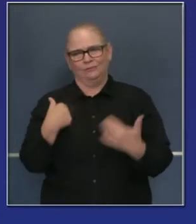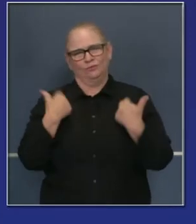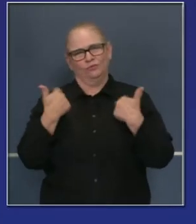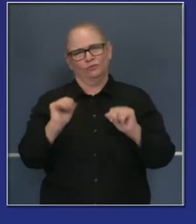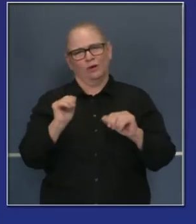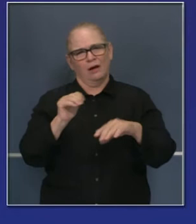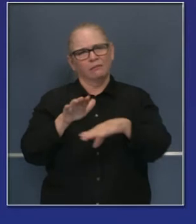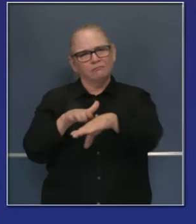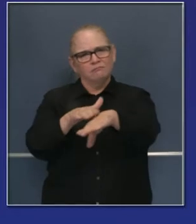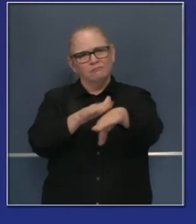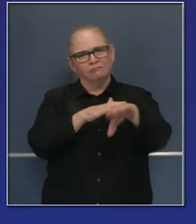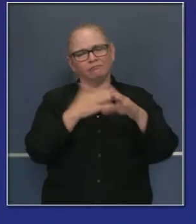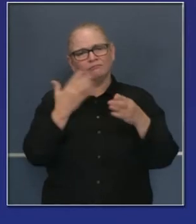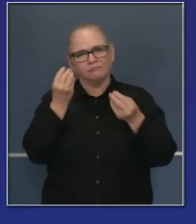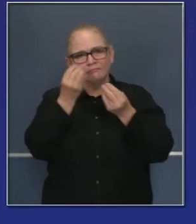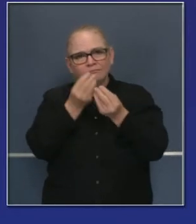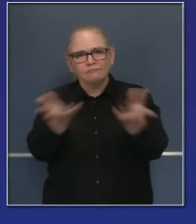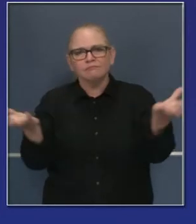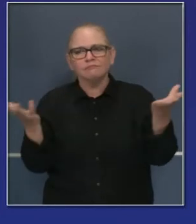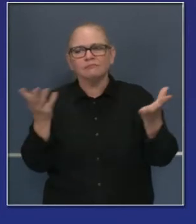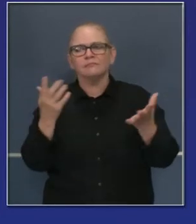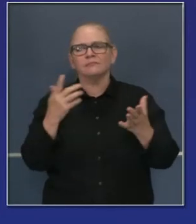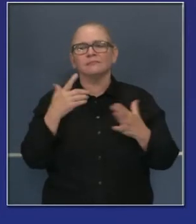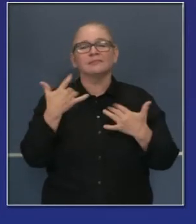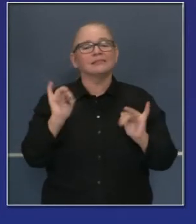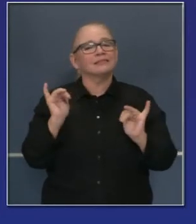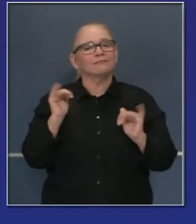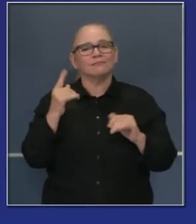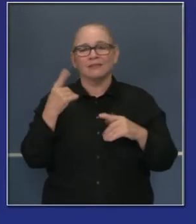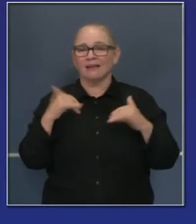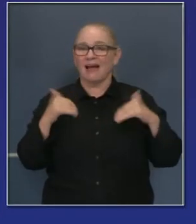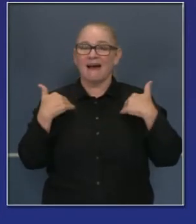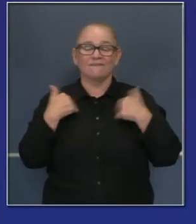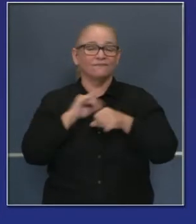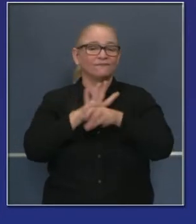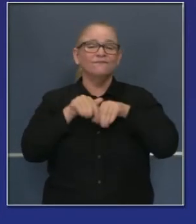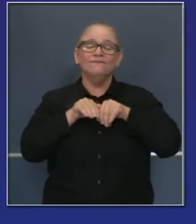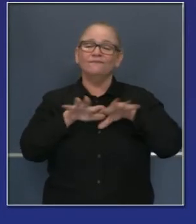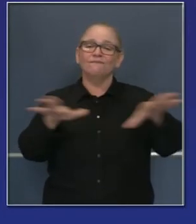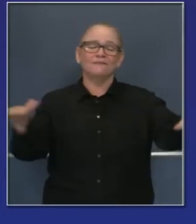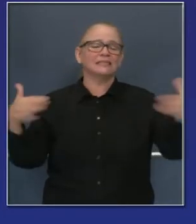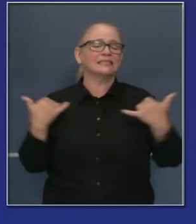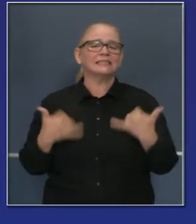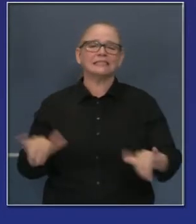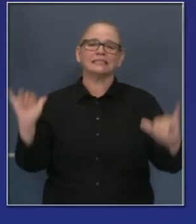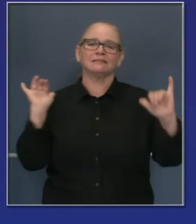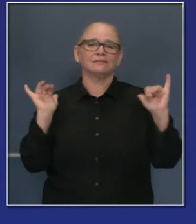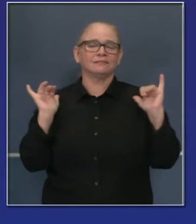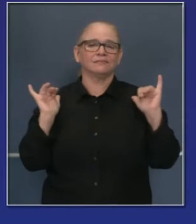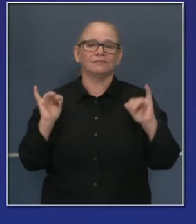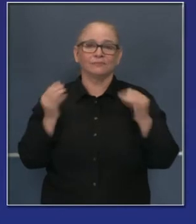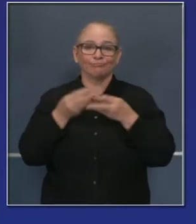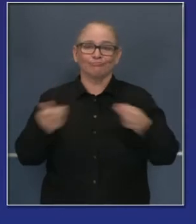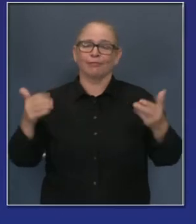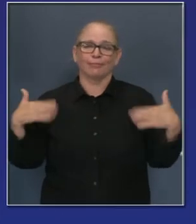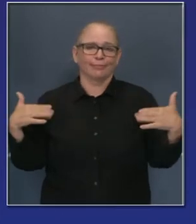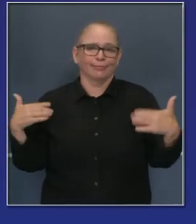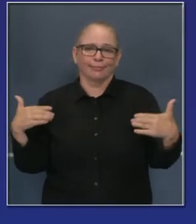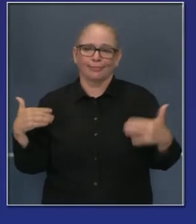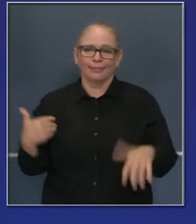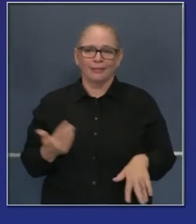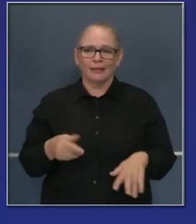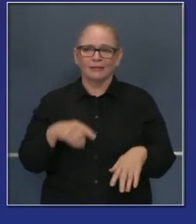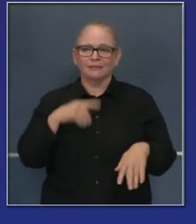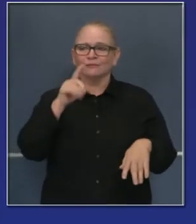mantiene con cierta estabilidad. Y esto es algo que nos debe preocupar. Y debemos redoblar nuestros esfuerzos para reducir el estrés